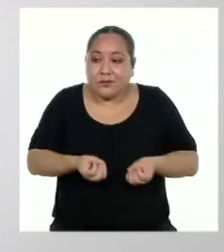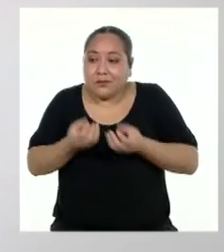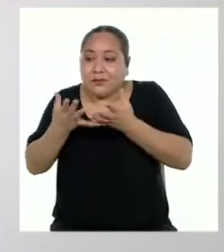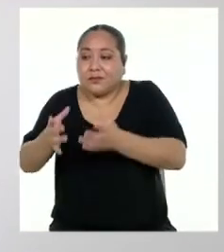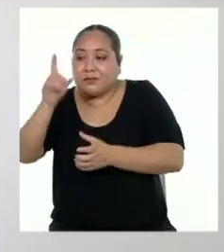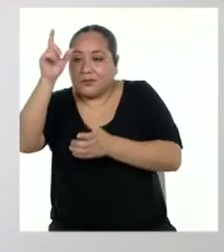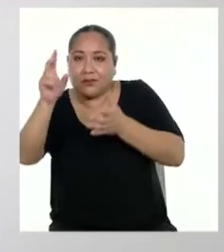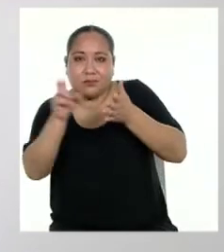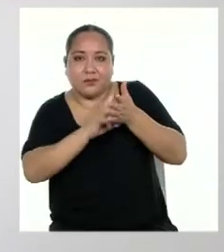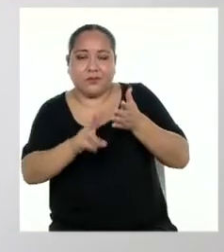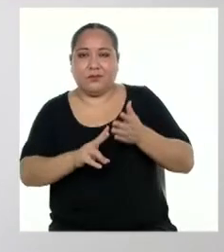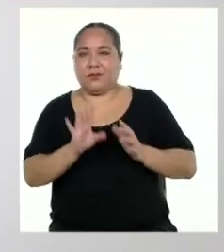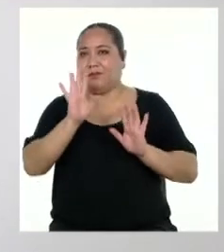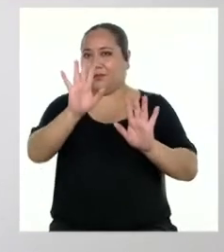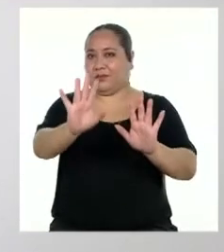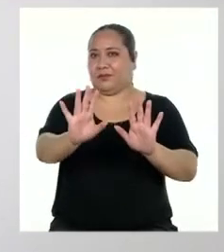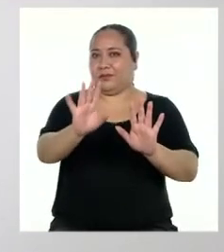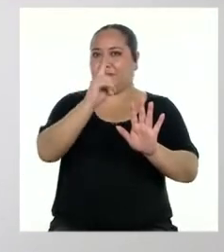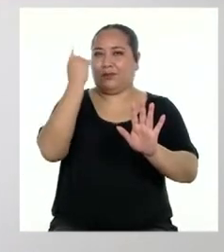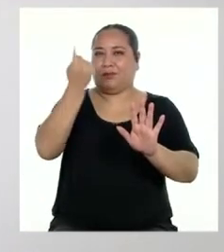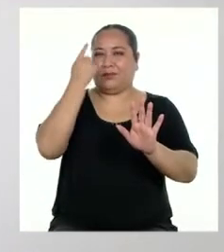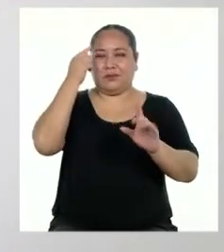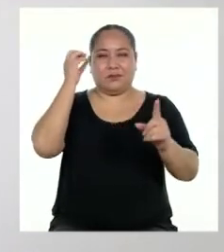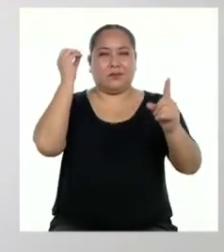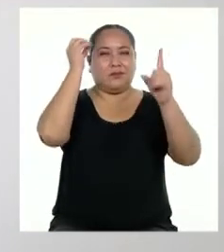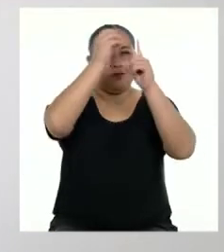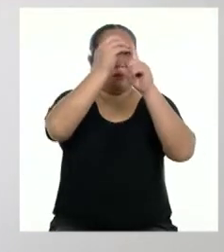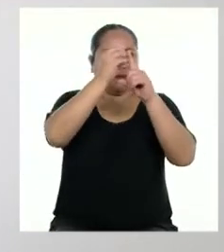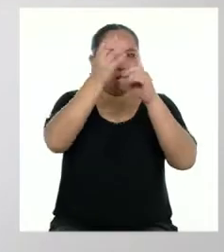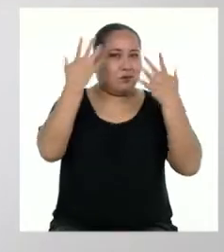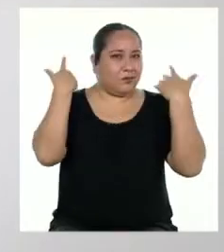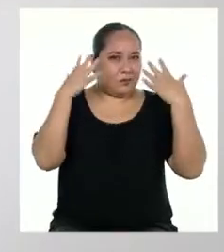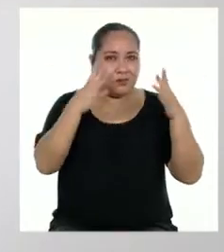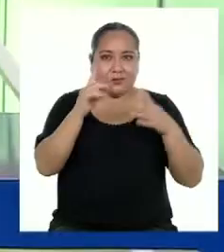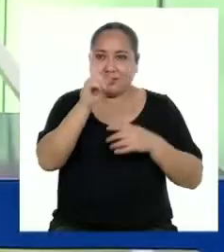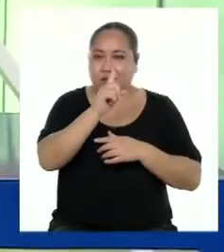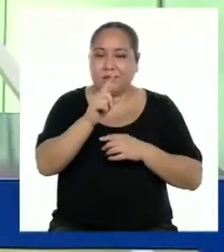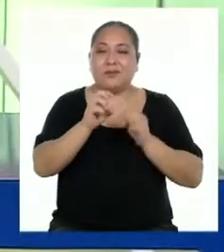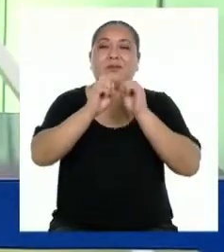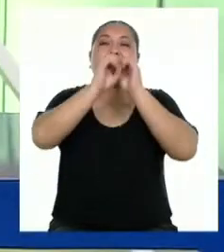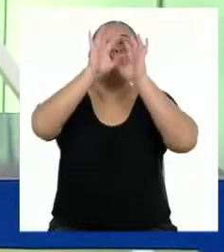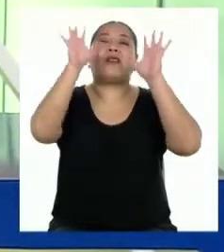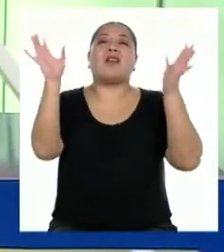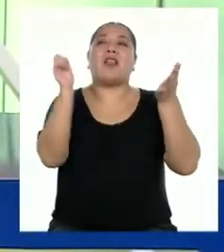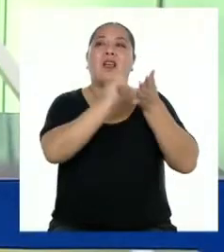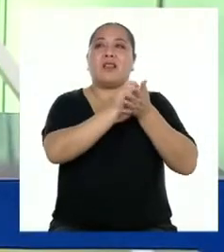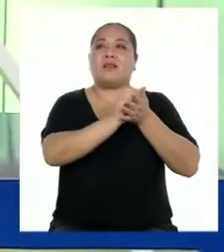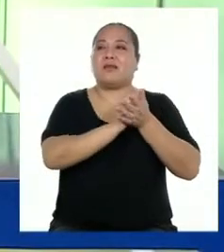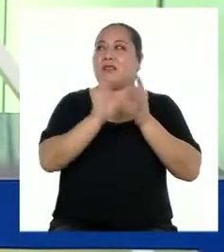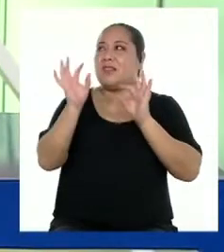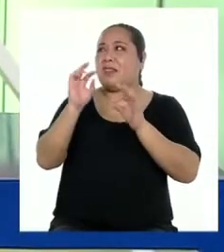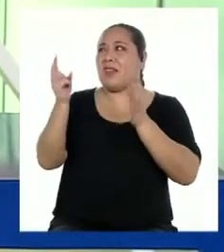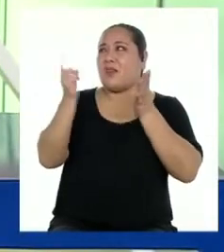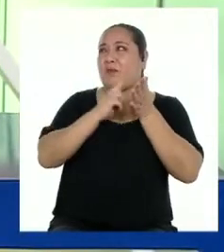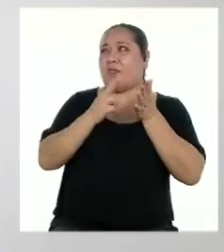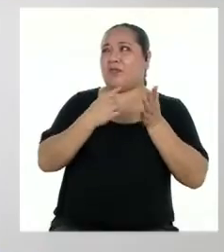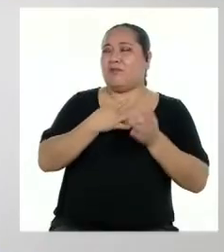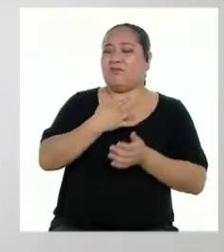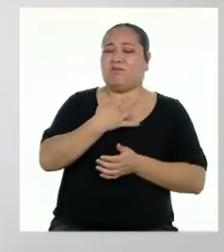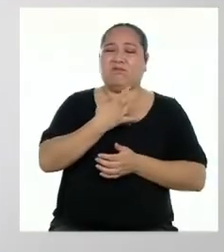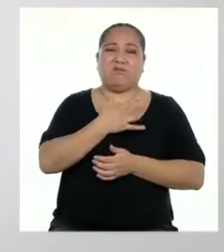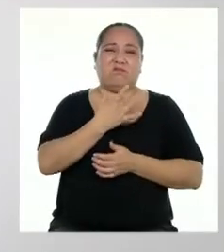Pero, ojo, no es solo tener un propósito, sino ser claros. Si nadie me lee, me deprimo, creo.